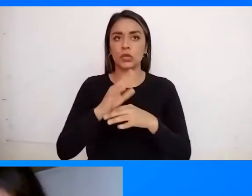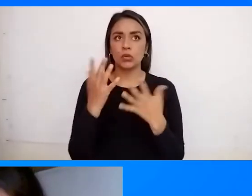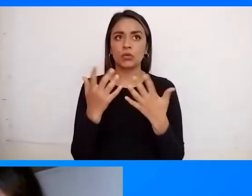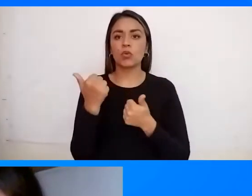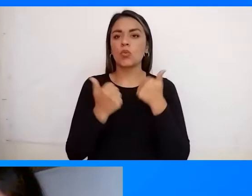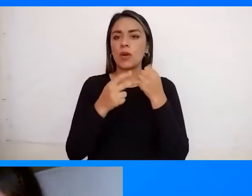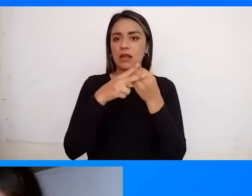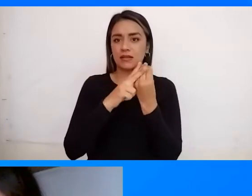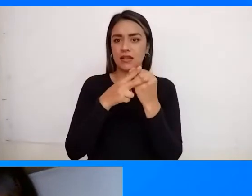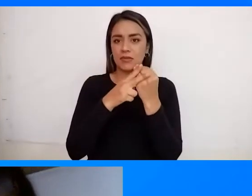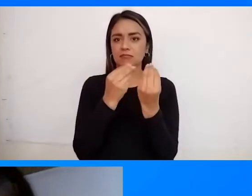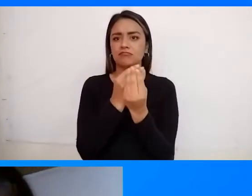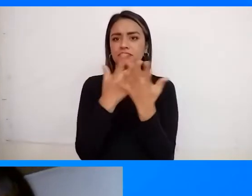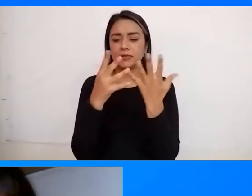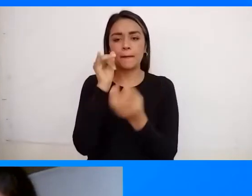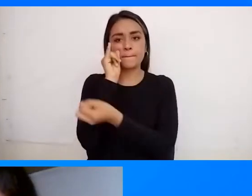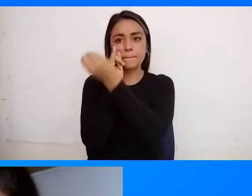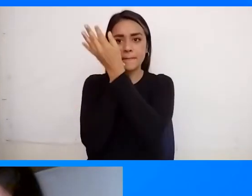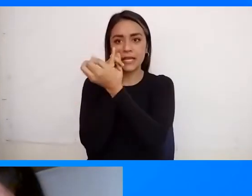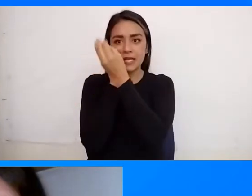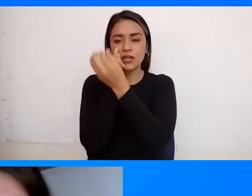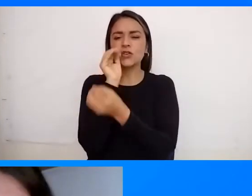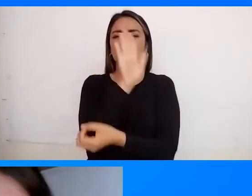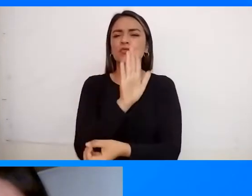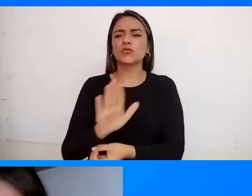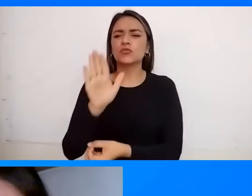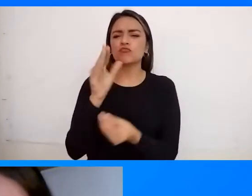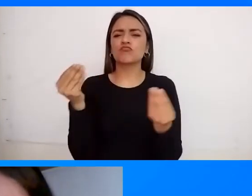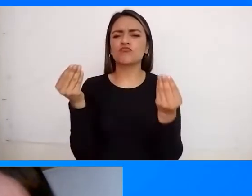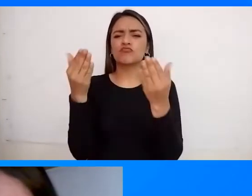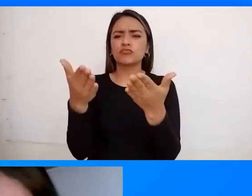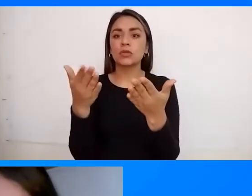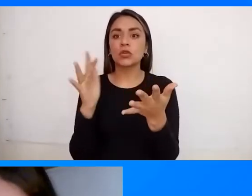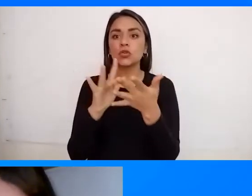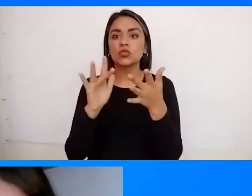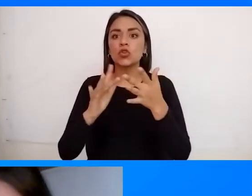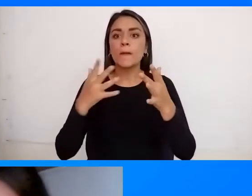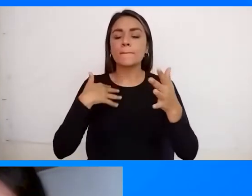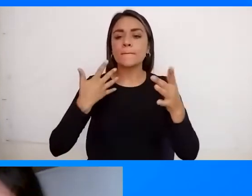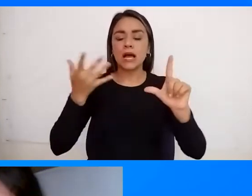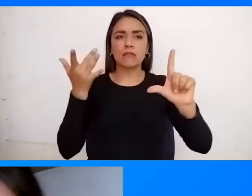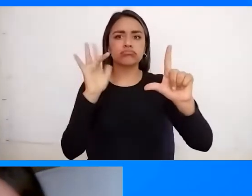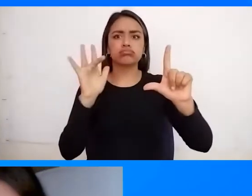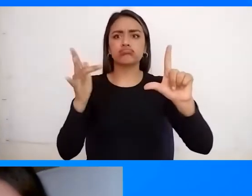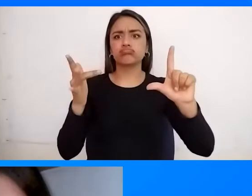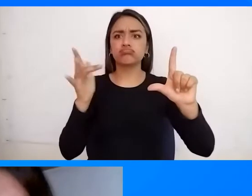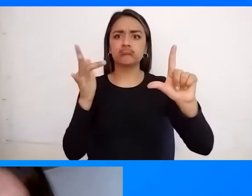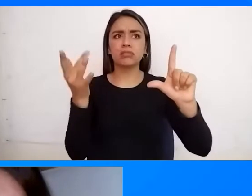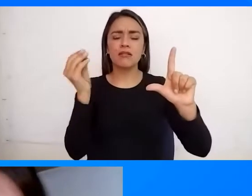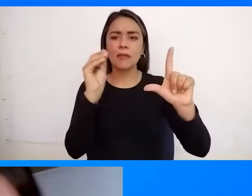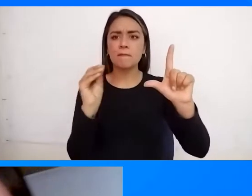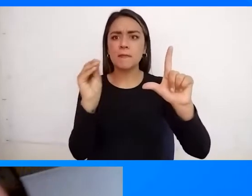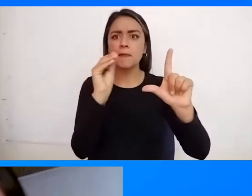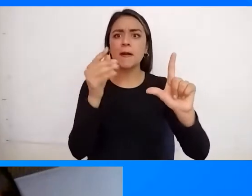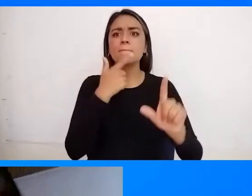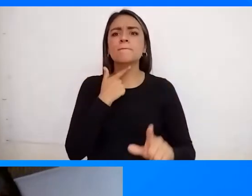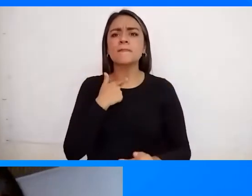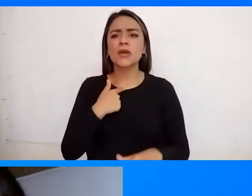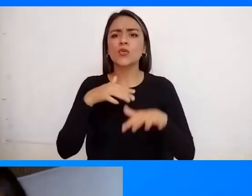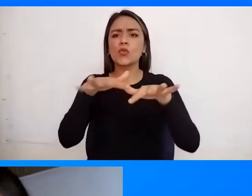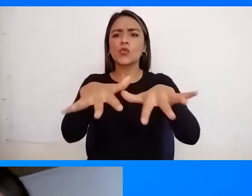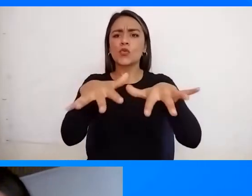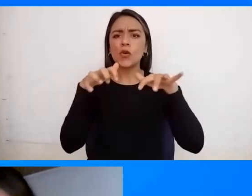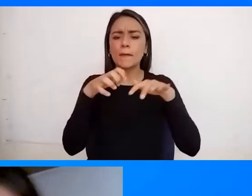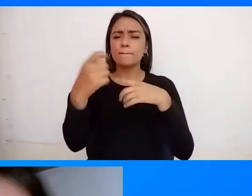herramientas pedagógicas para ustedes Yo soy súper interactiva, Ivonne Entonces a mí me encanta que los chicos me